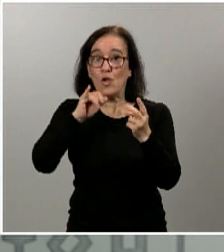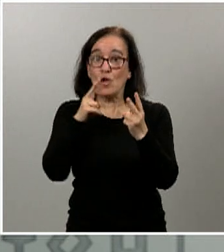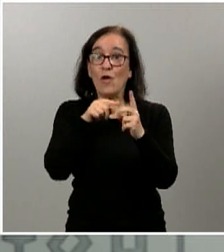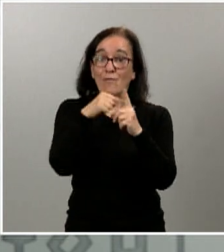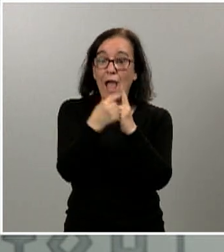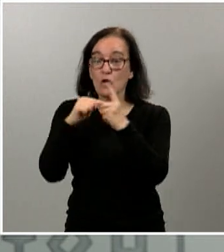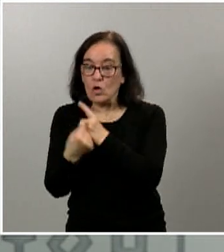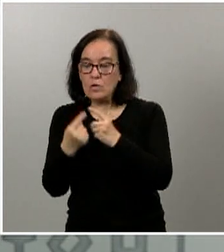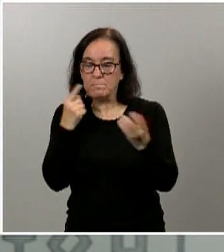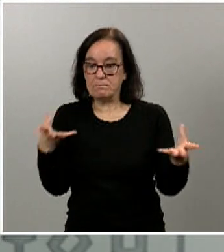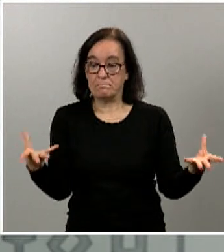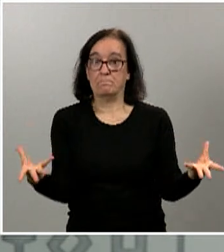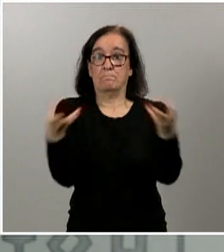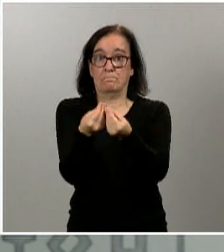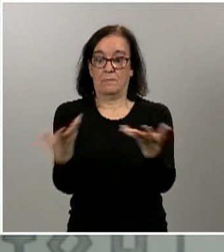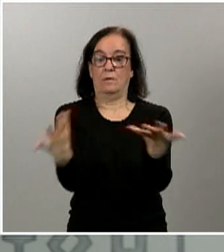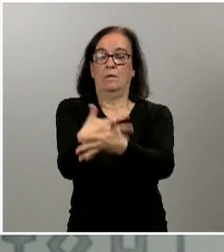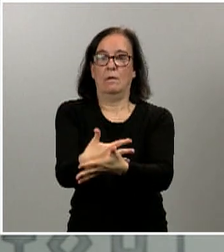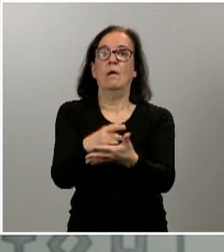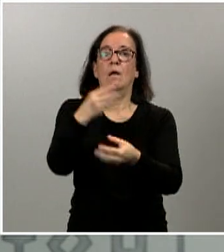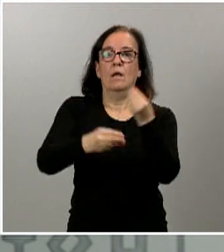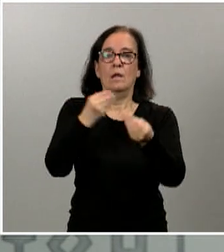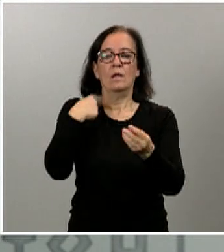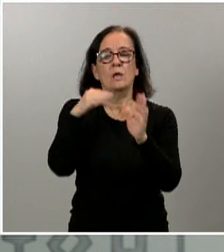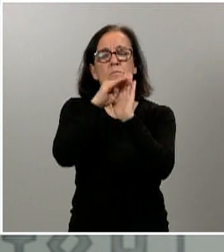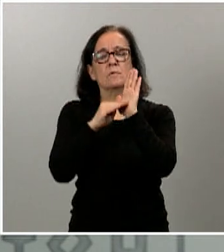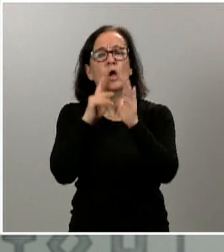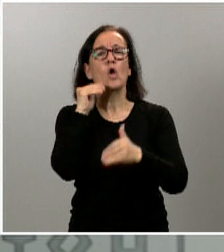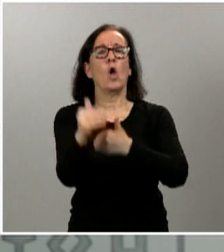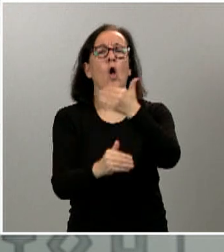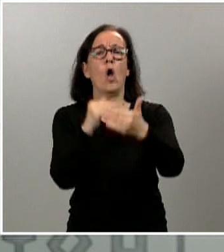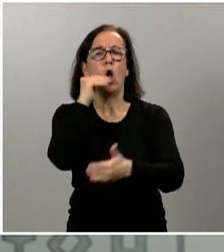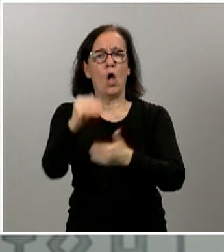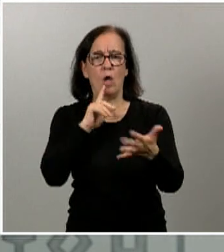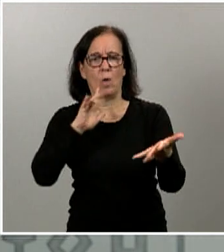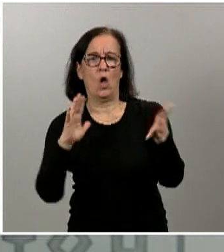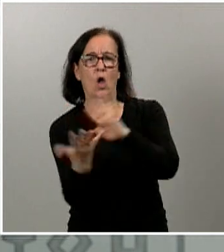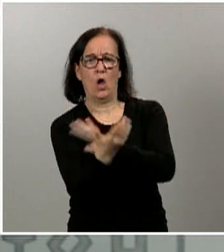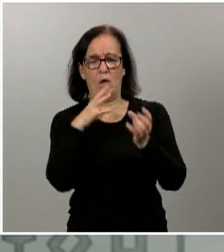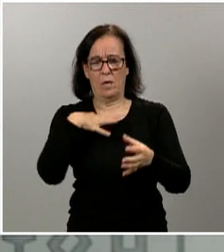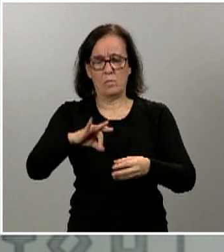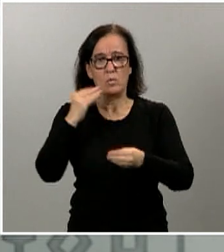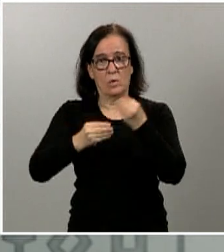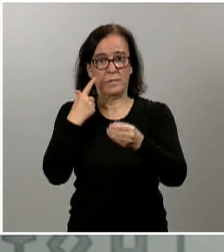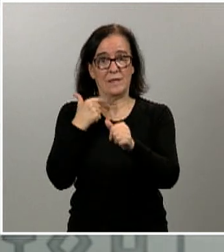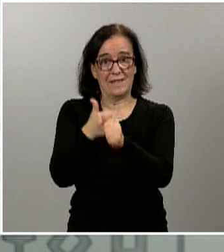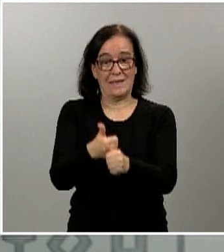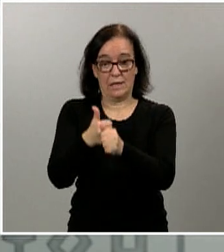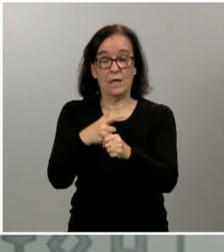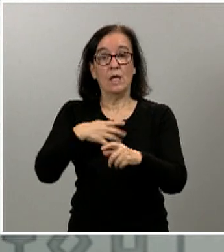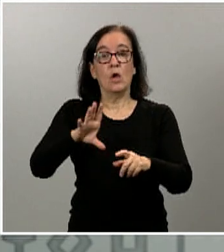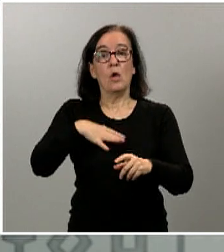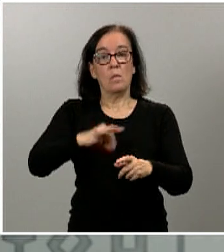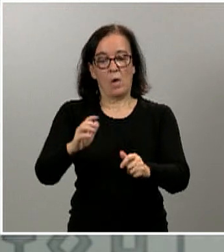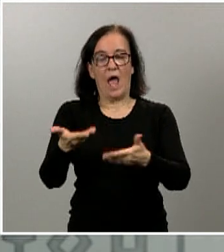conjuntamente son los que nos están marcando la evolución, haciendo que podamos seguirla bien y son los que nos van a ayudar a tomar todas